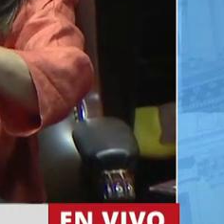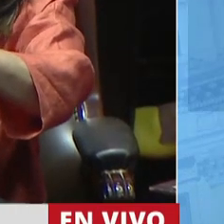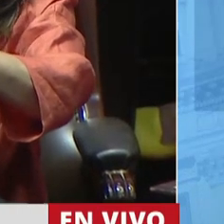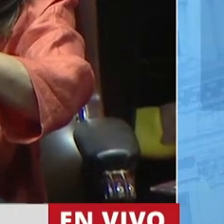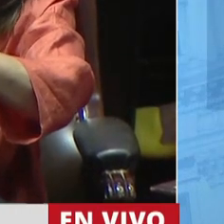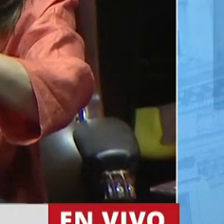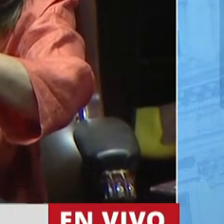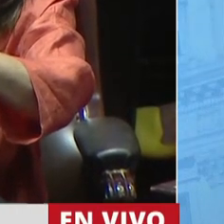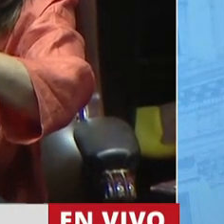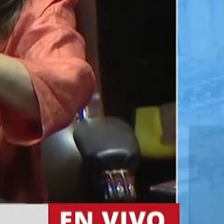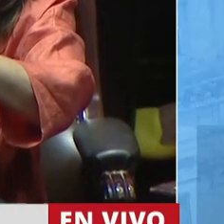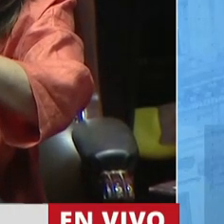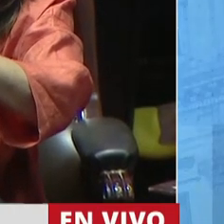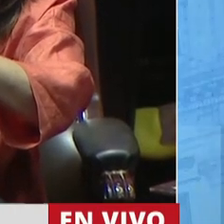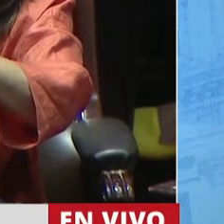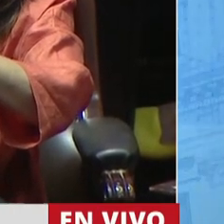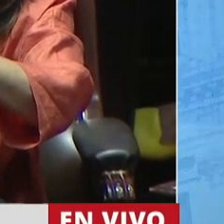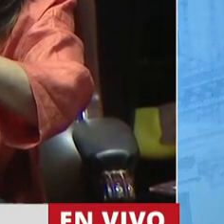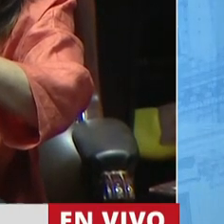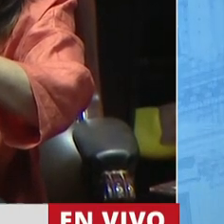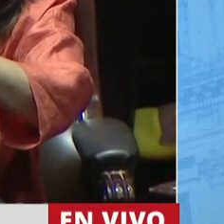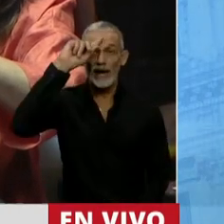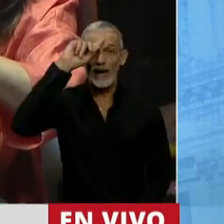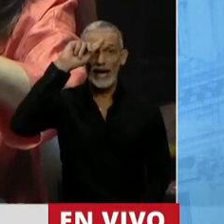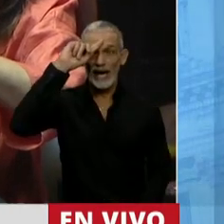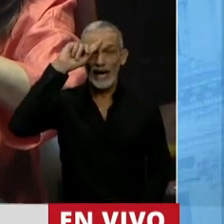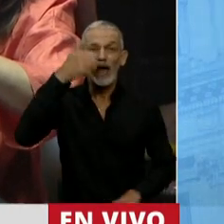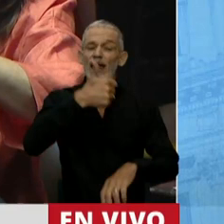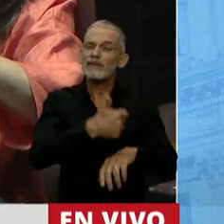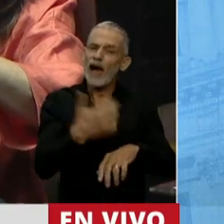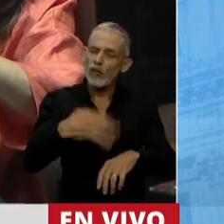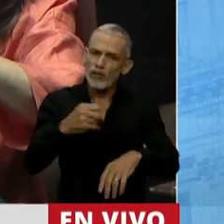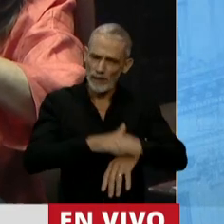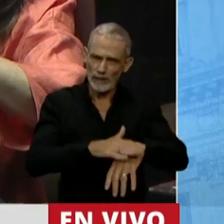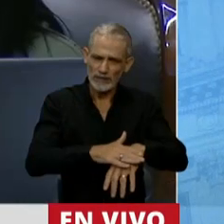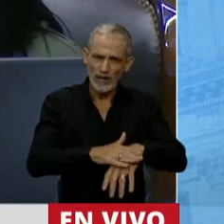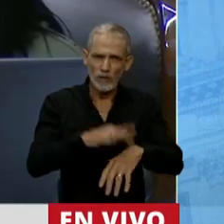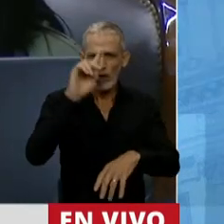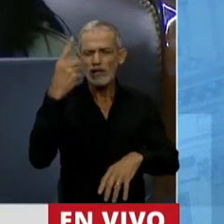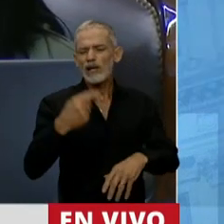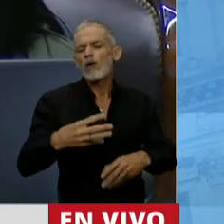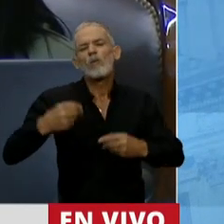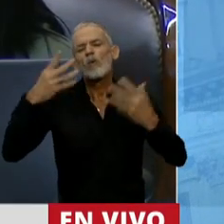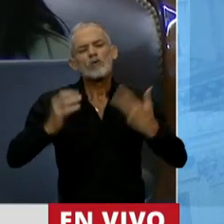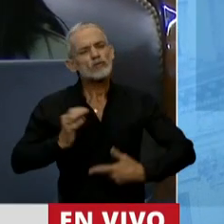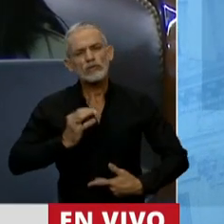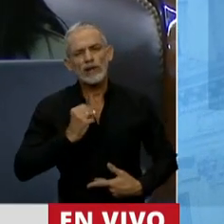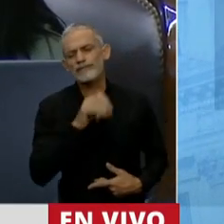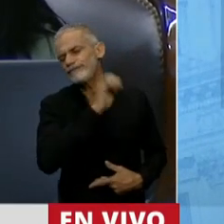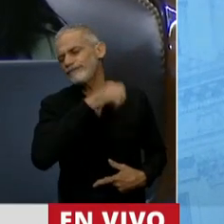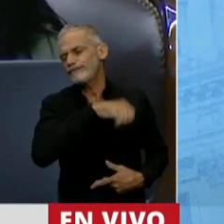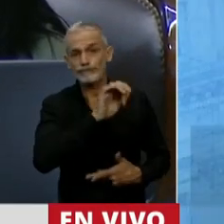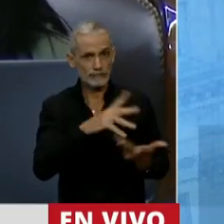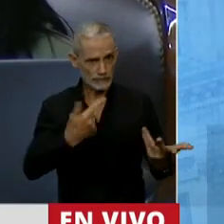pública en materia de salud. El Estado debía hacerse cargo. El Estado durante años miró para otro lado. Y nosotros y